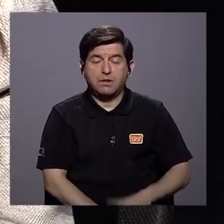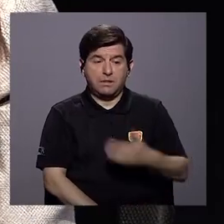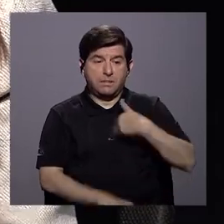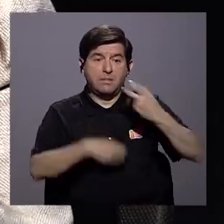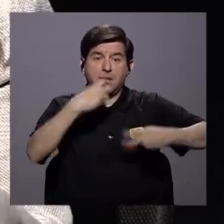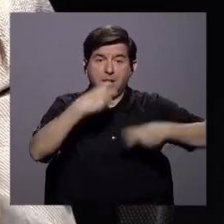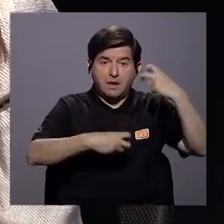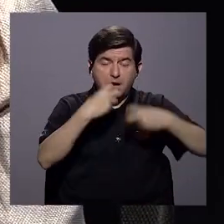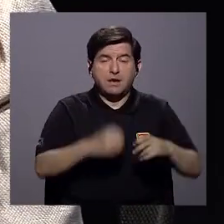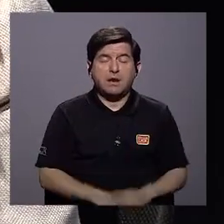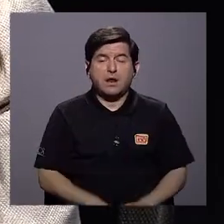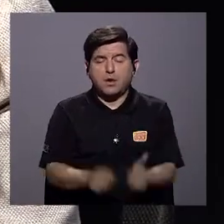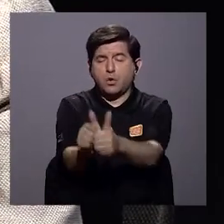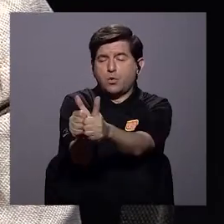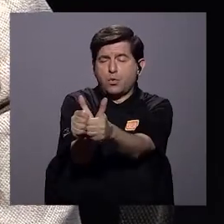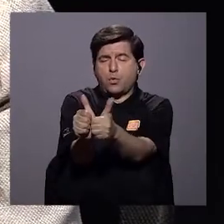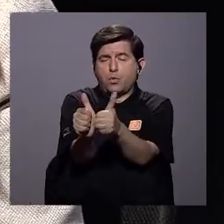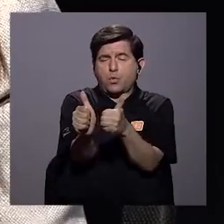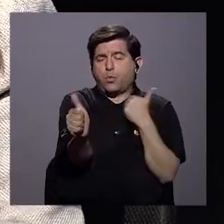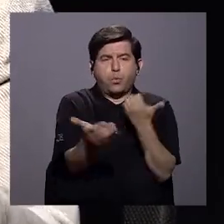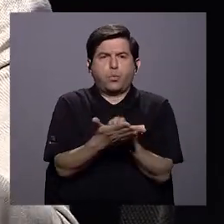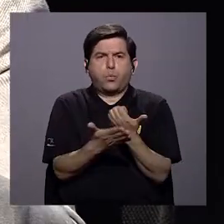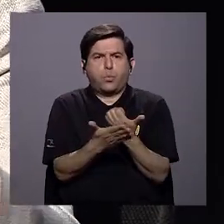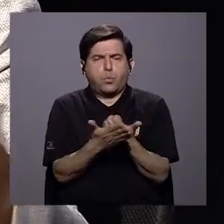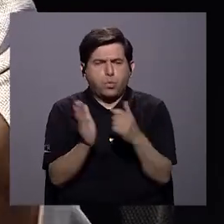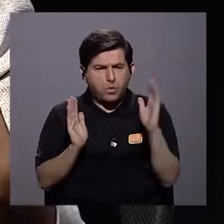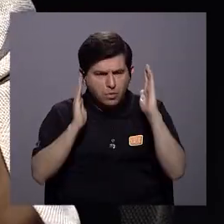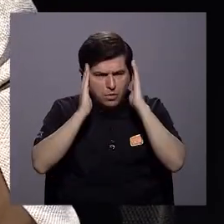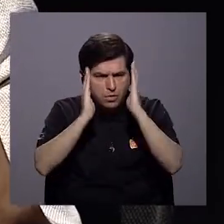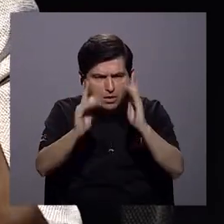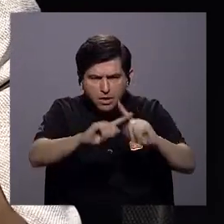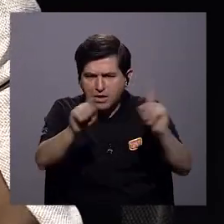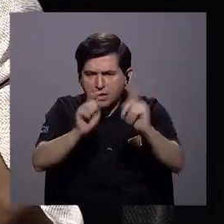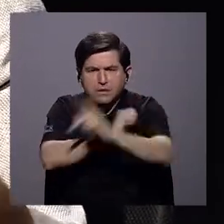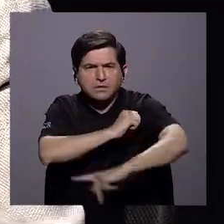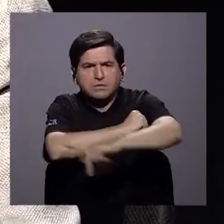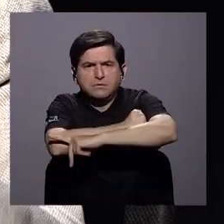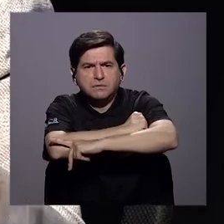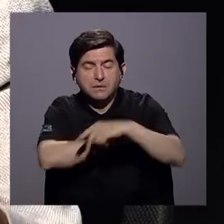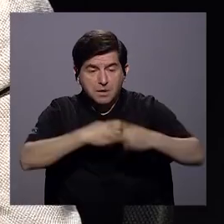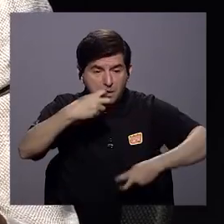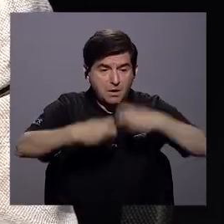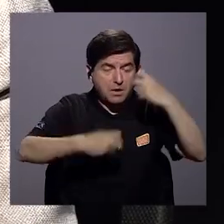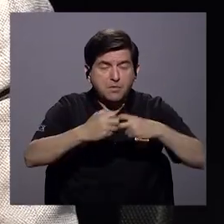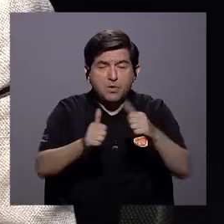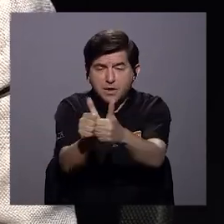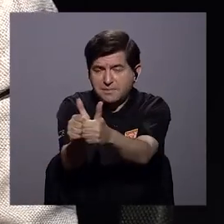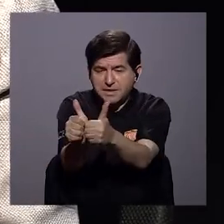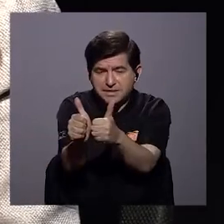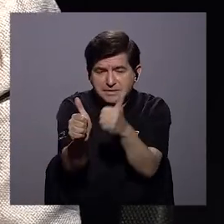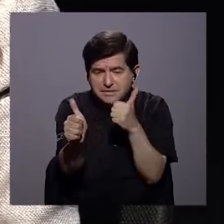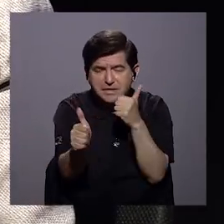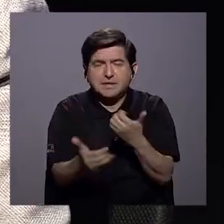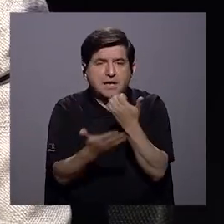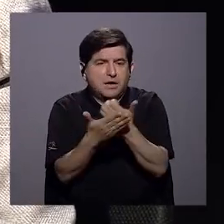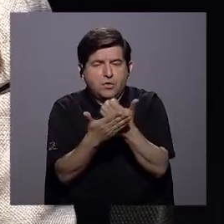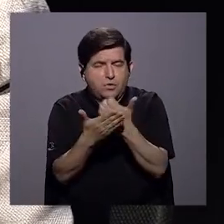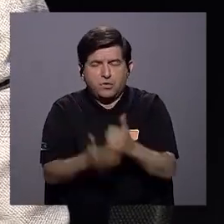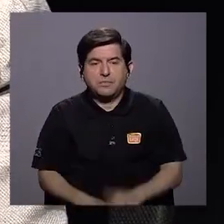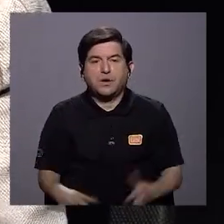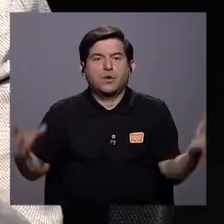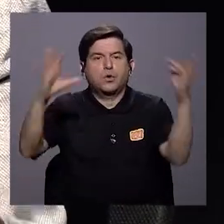tenemos unos problemas de desaceleración económica que se vienen reflejando en distintos países. Esos problemas de desaceleración económica,